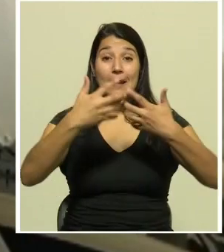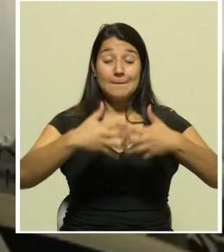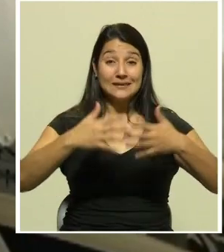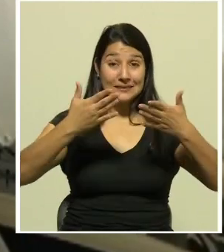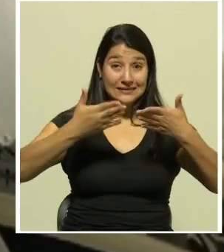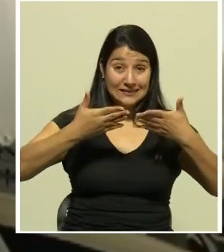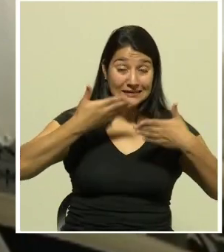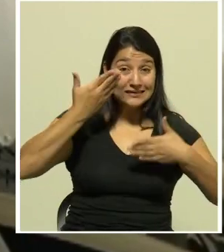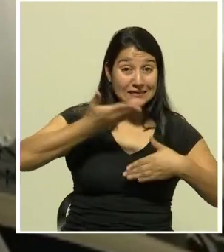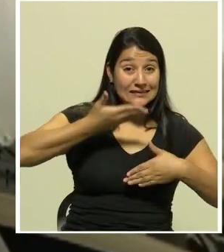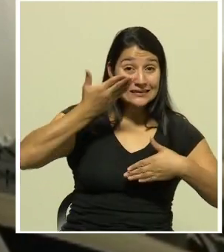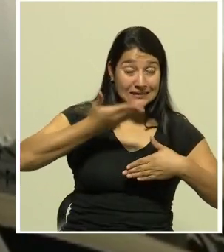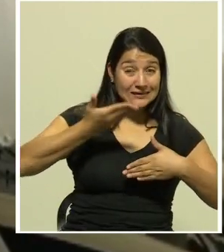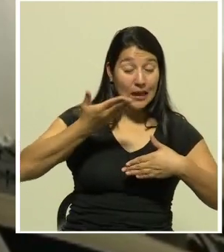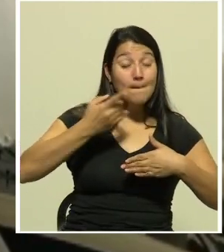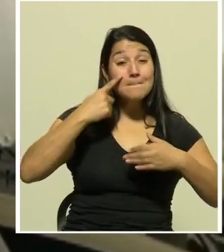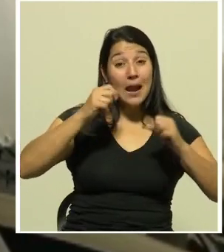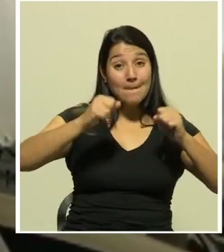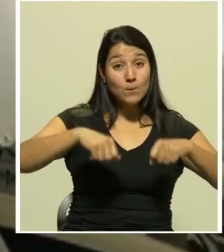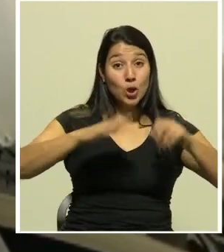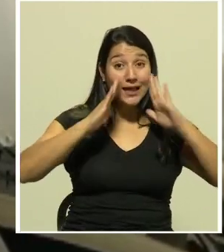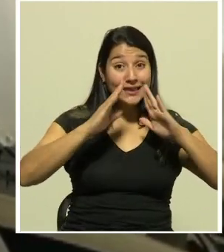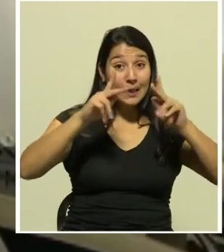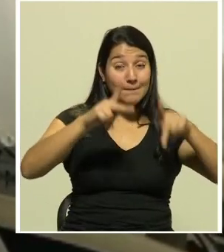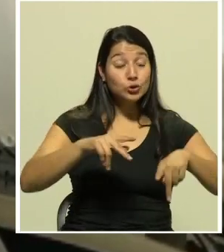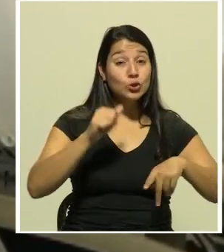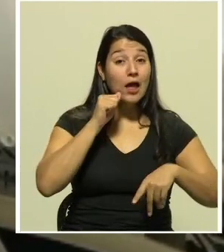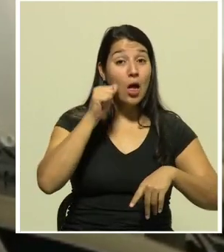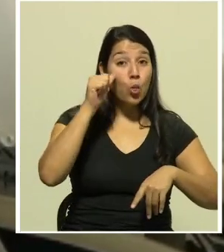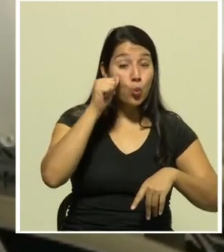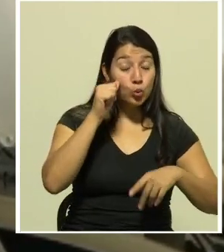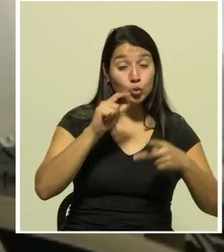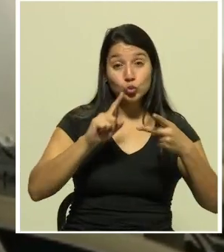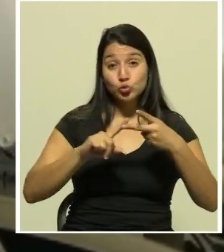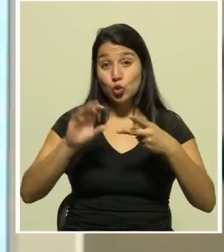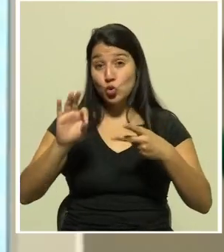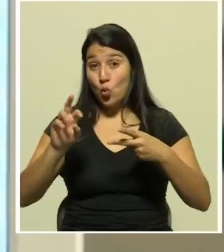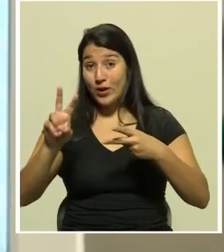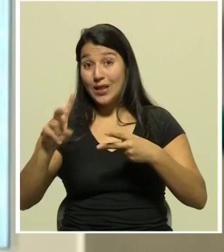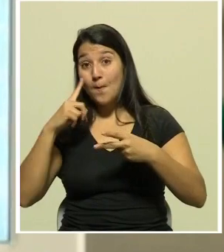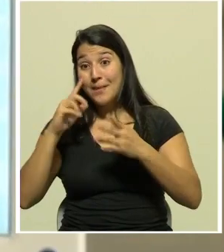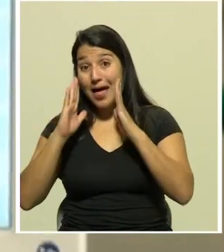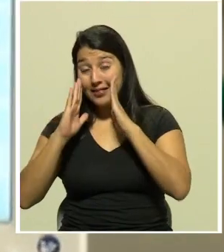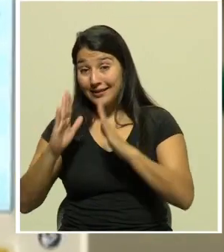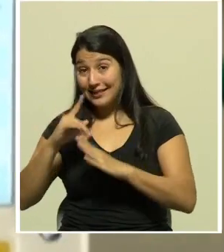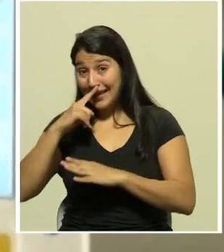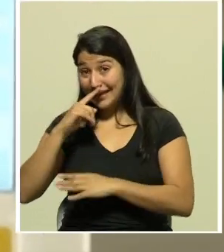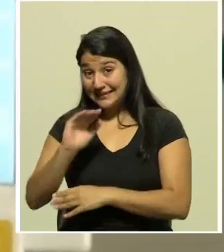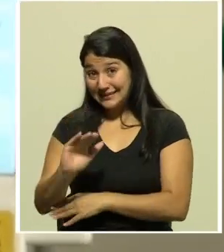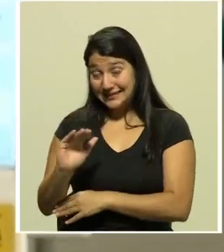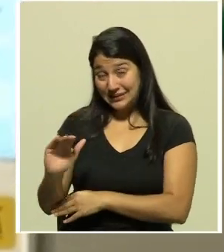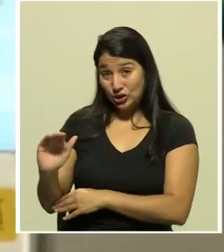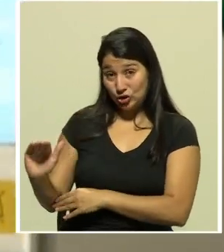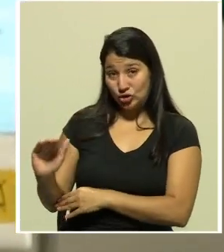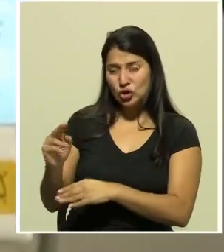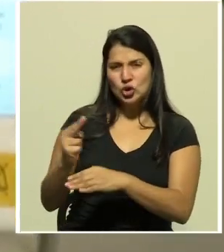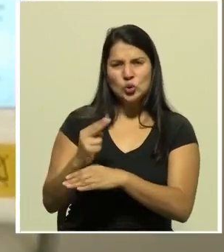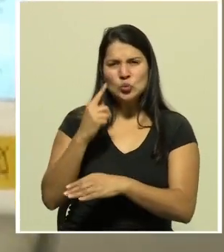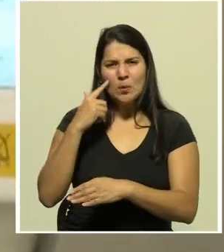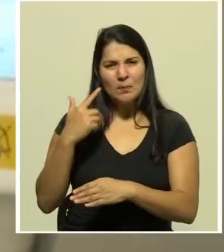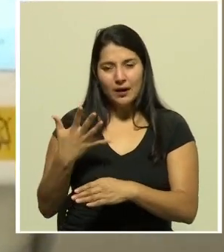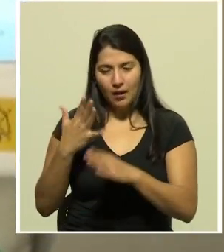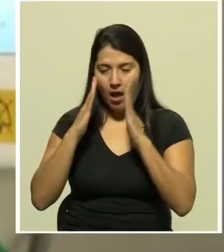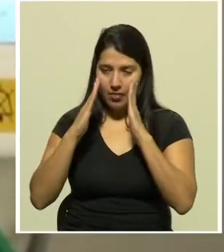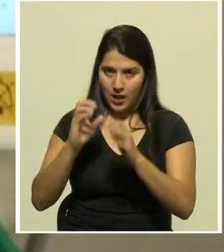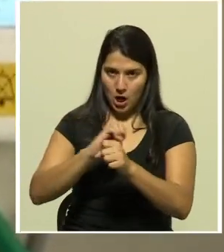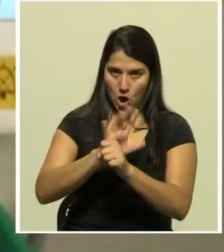pulmonares para atender a pacientes adultos y 92 para niños estos se utilizan tanto para el COVID-19